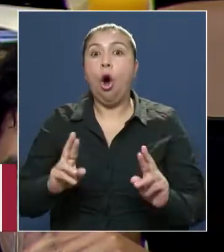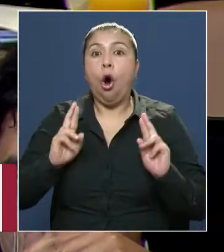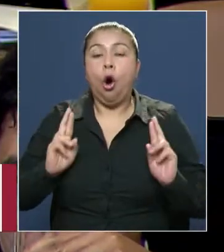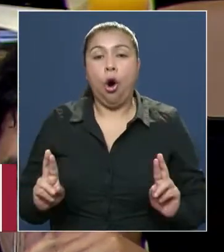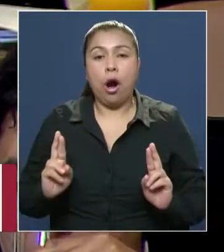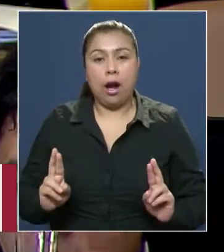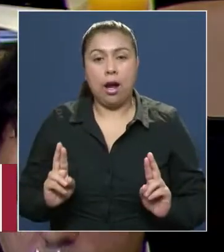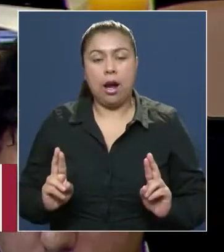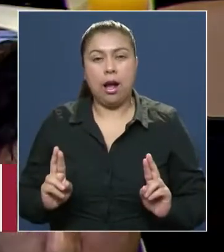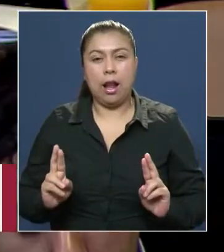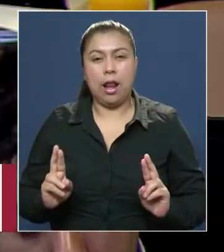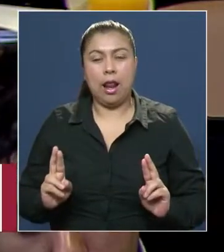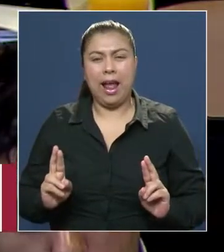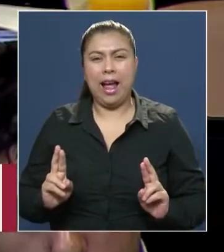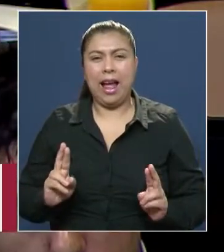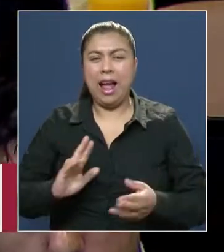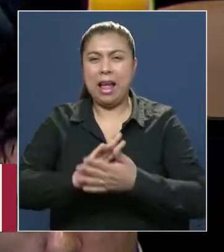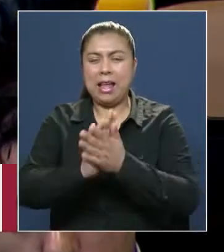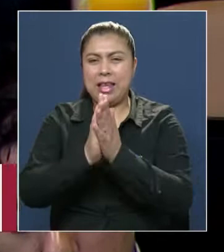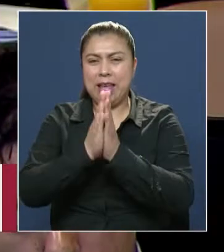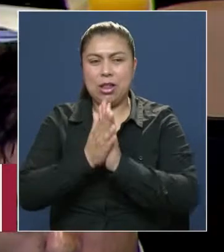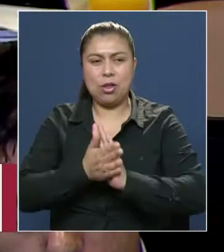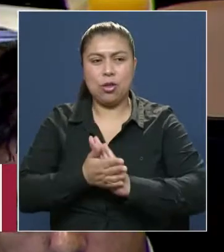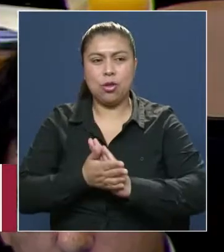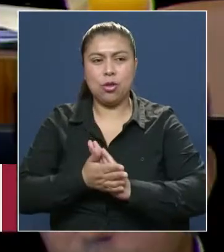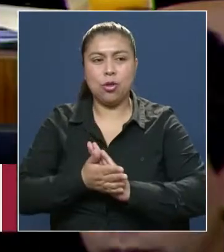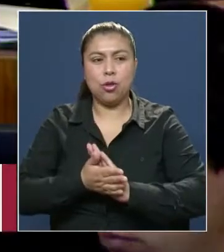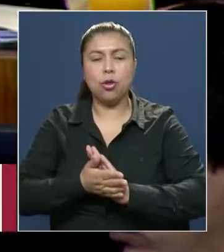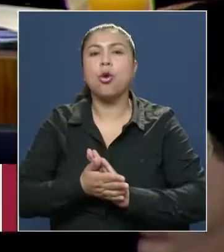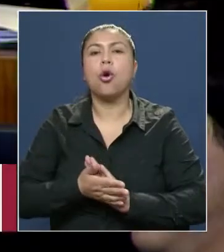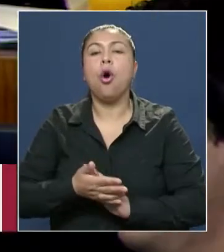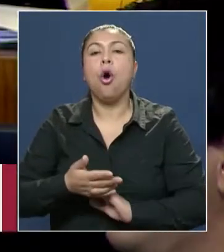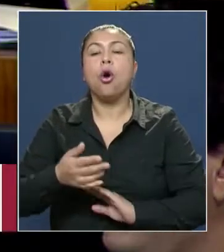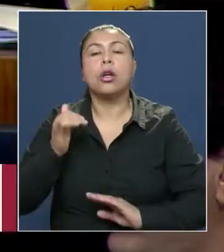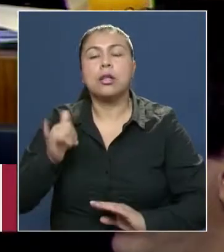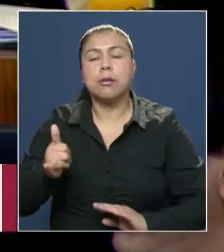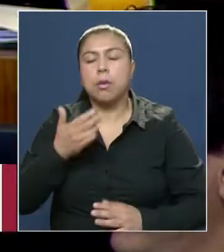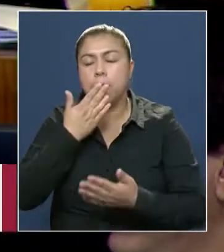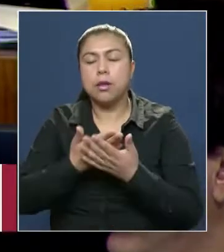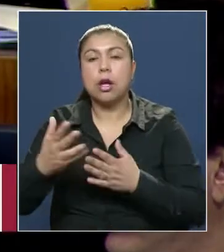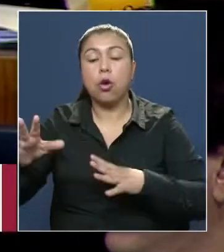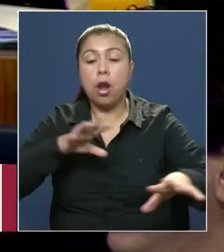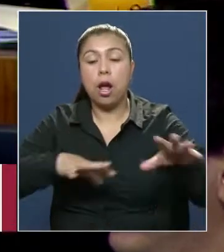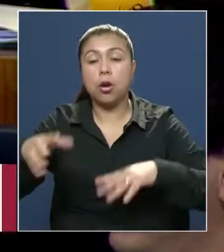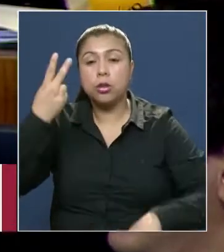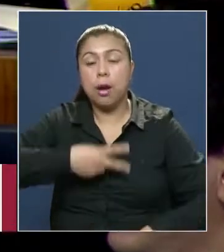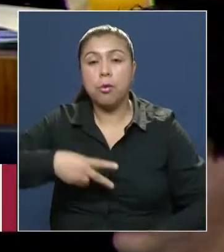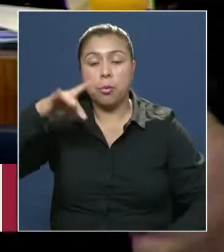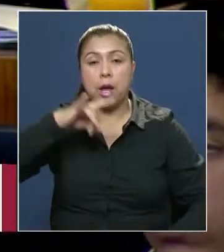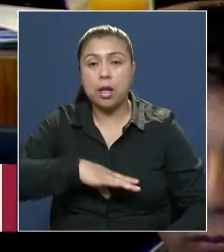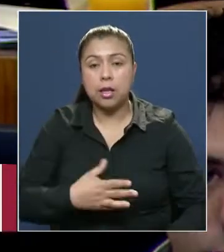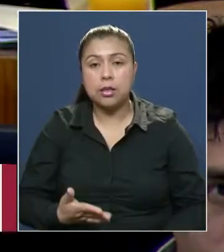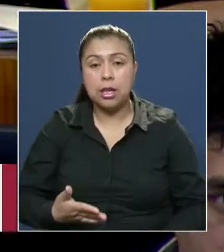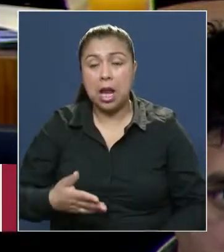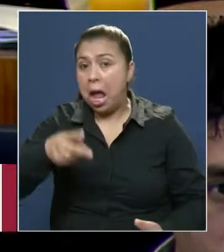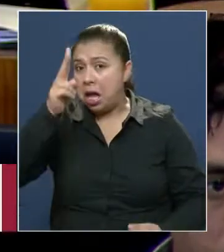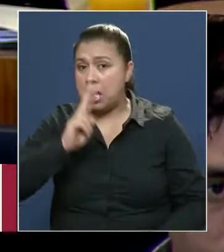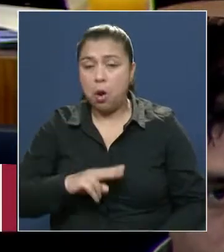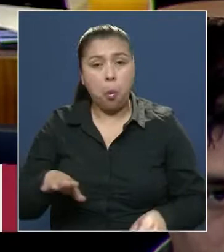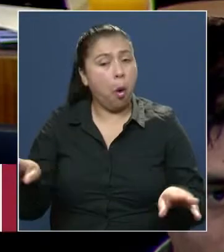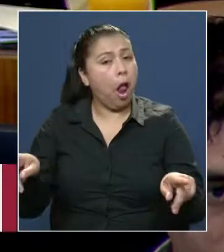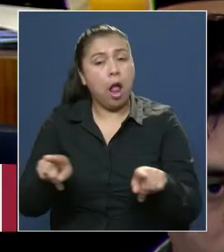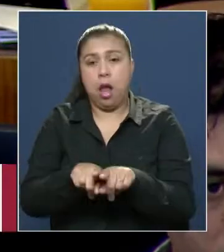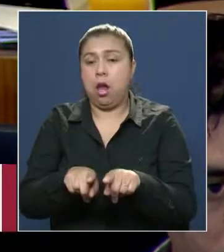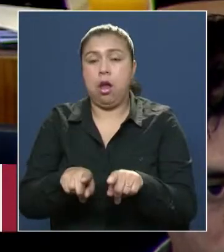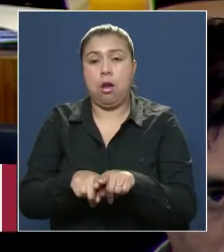aquello que con mucho virtuosismo ocurre con el Día del Patrimonio, por ejemplo. Bueno, que también que el Día de la Ciencia sea el día y la semana